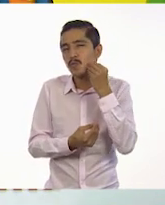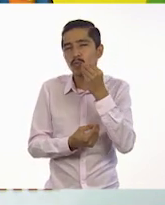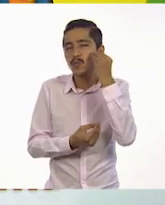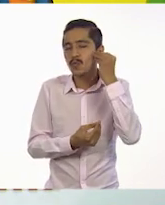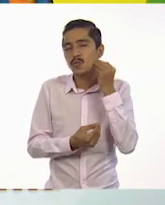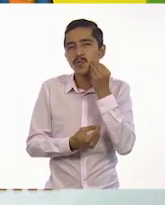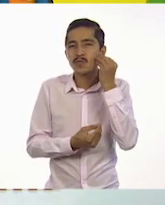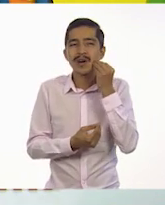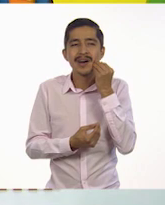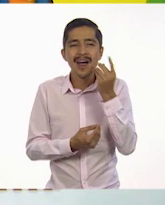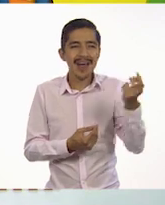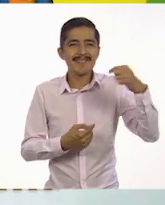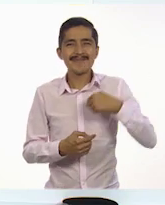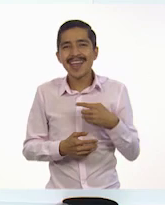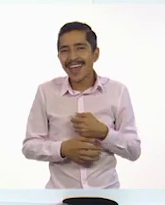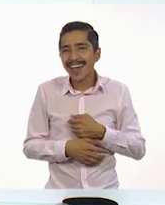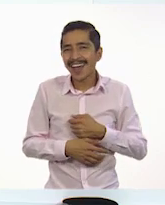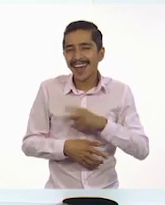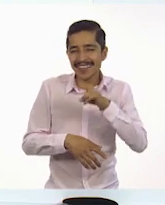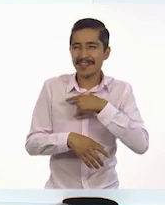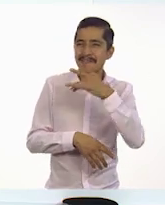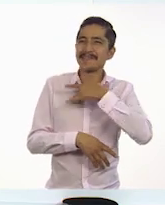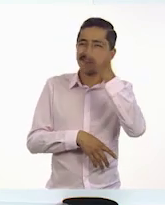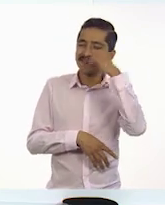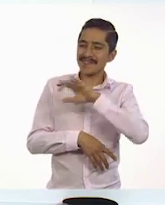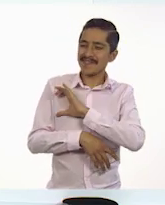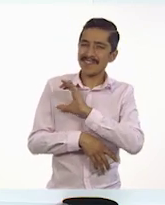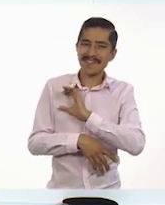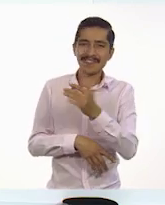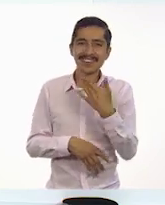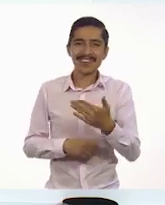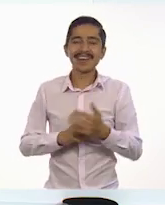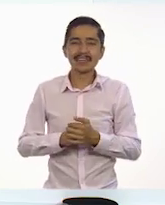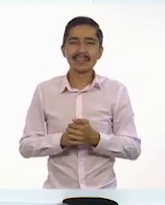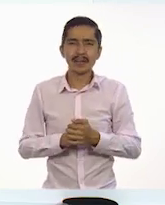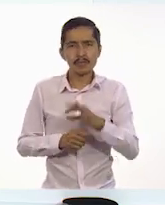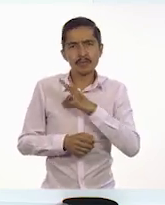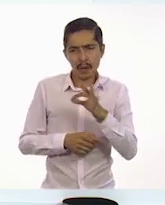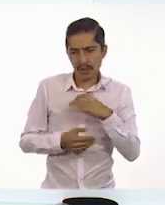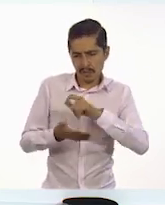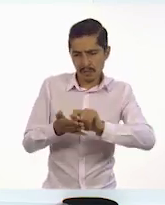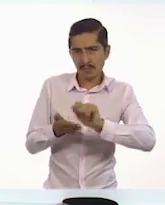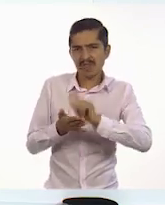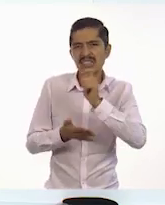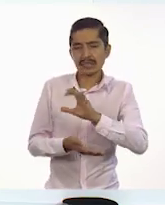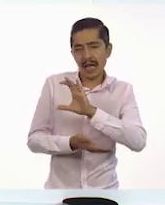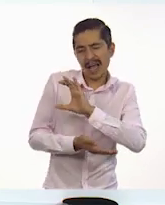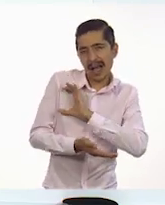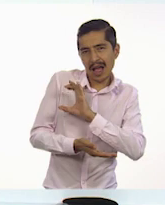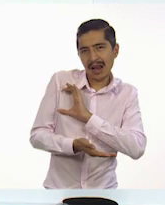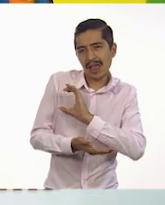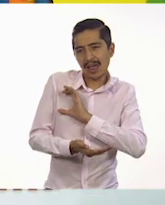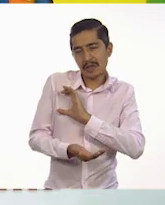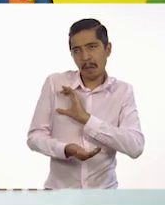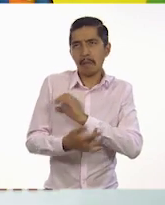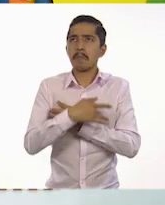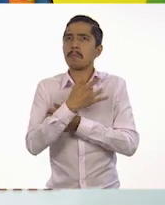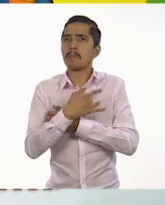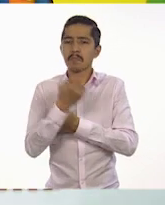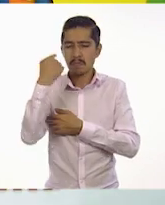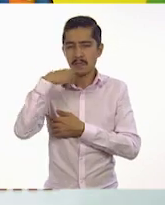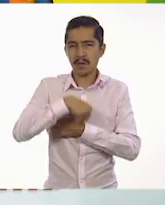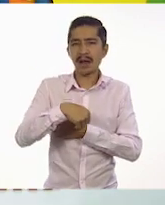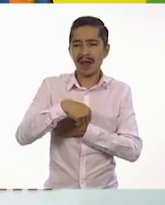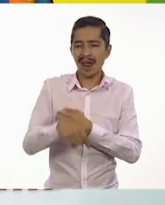más afectivo, ¿no? Ay, qué bonito. Tienes razón. Bueno, podemos escribir con cariño y afecto el león. Sí, me gusta, me gusta. Más